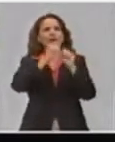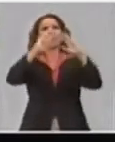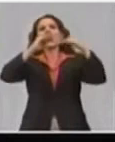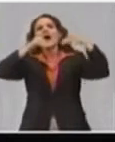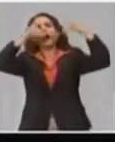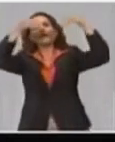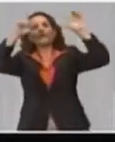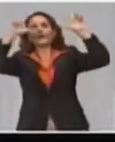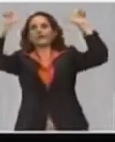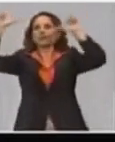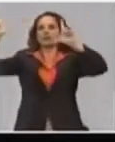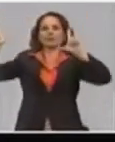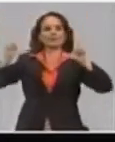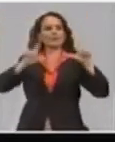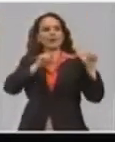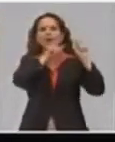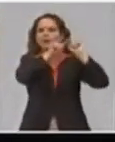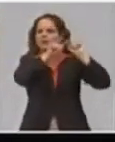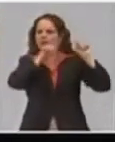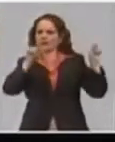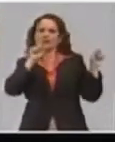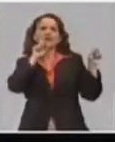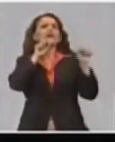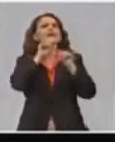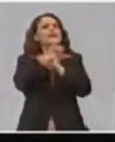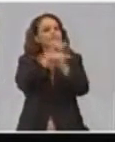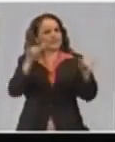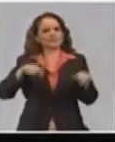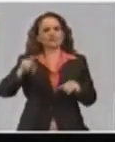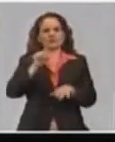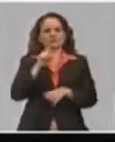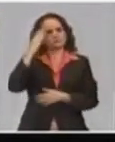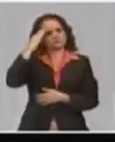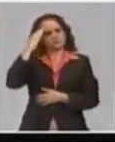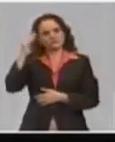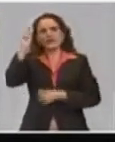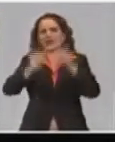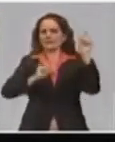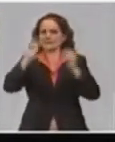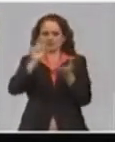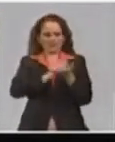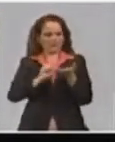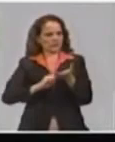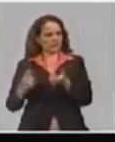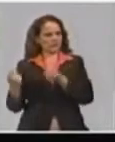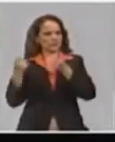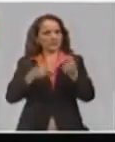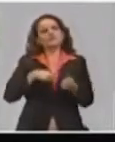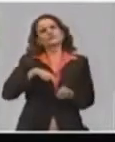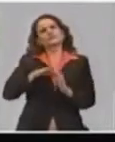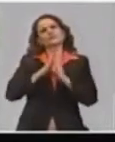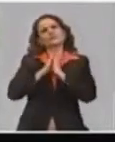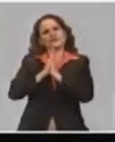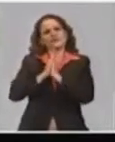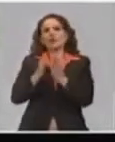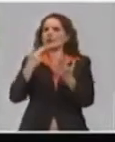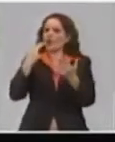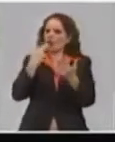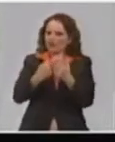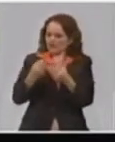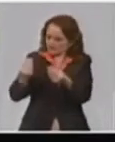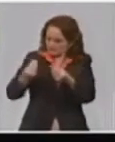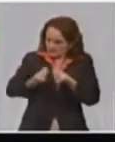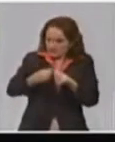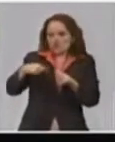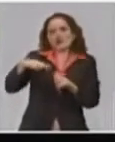promocionado. Y nosotros le agradecemos a todas las personas que han escrito y que por favor confíen en escribirnos.